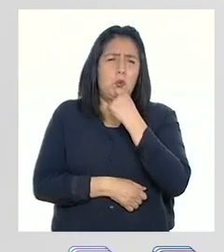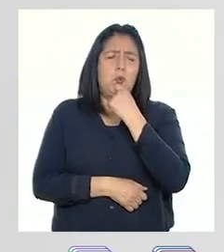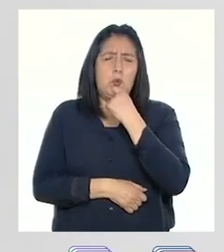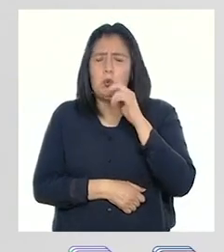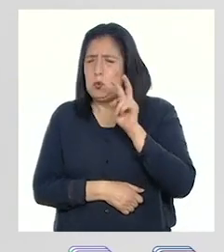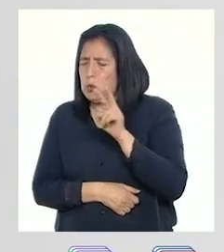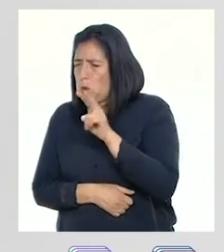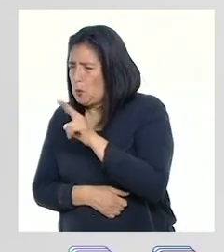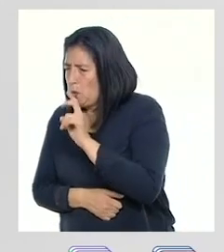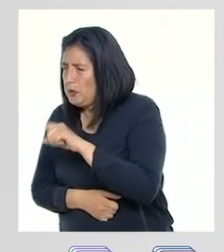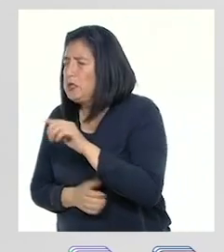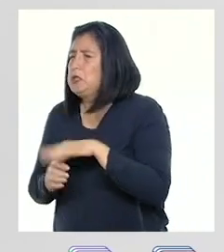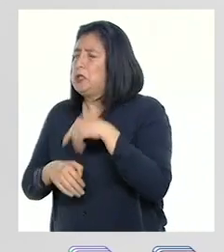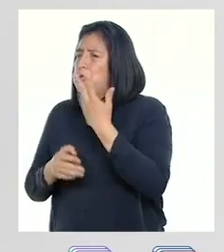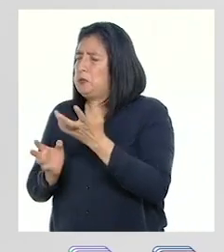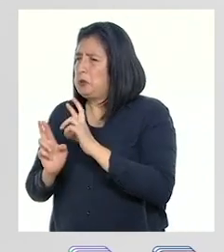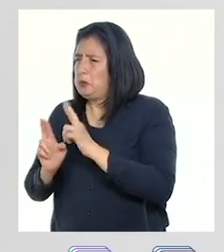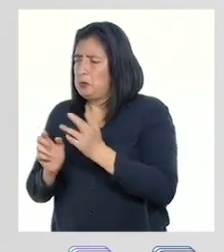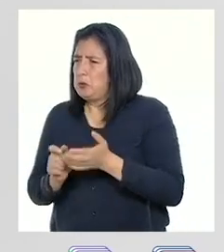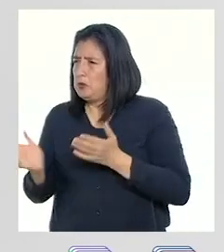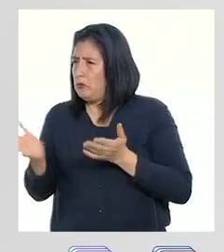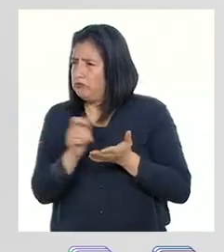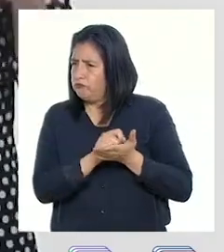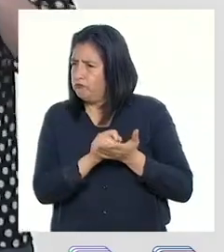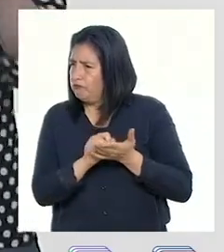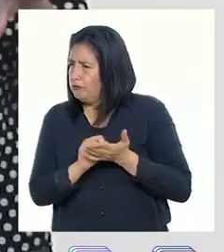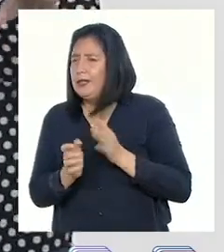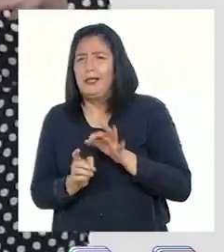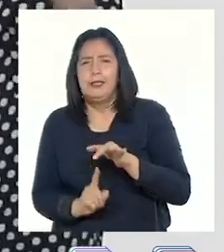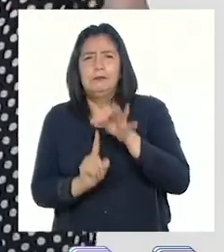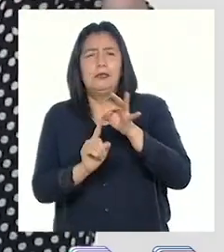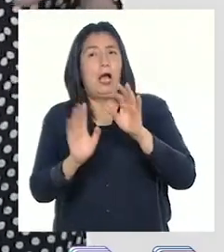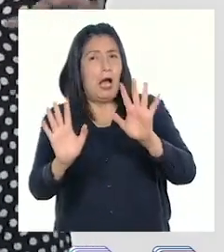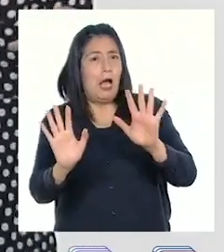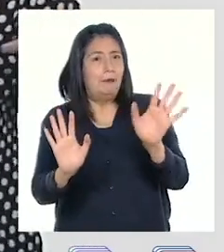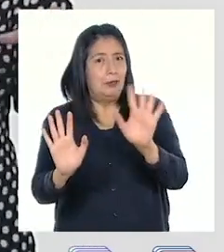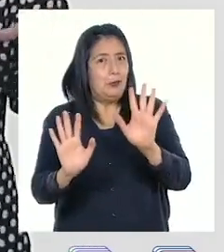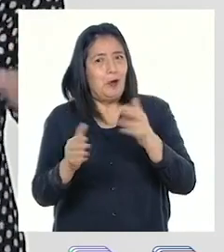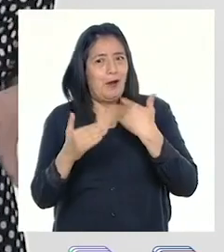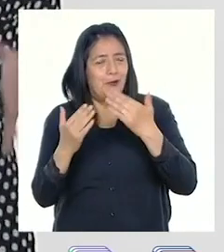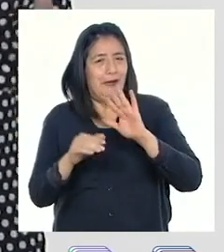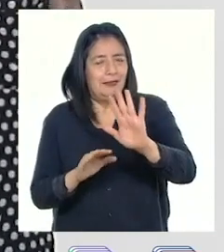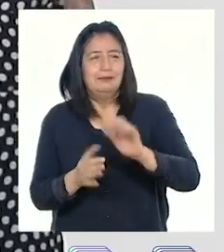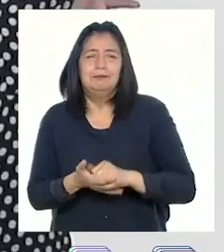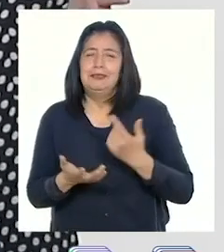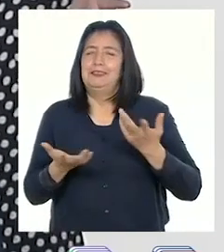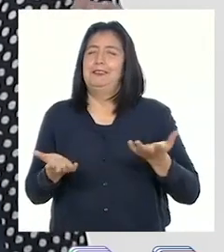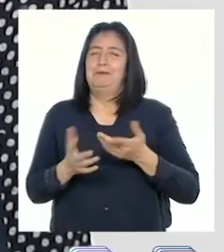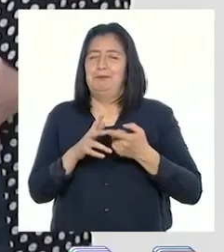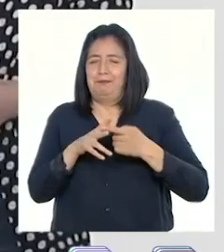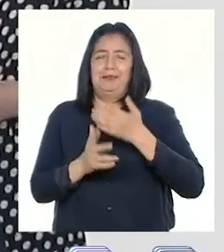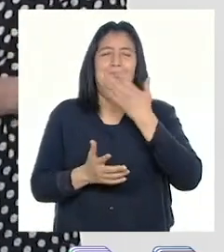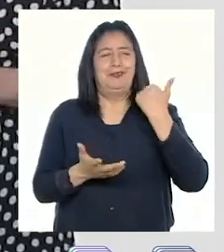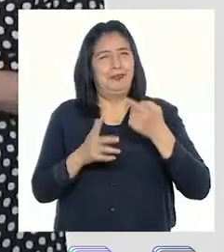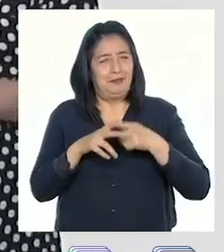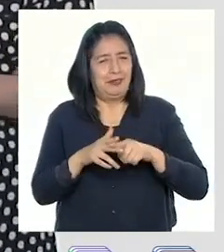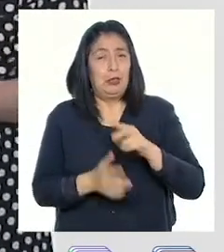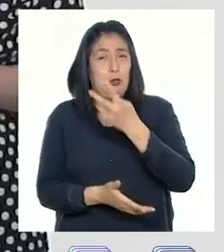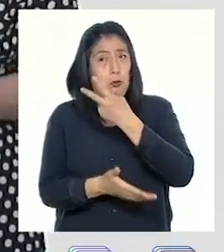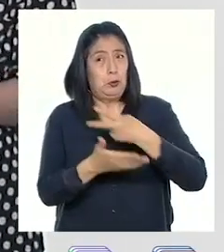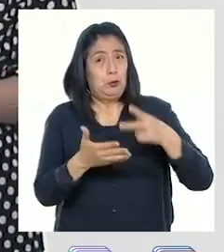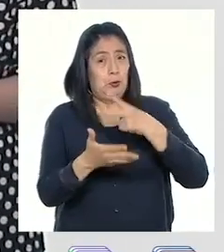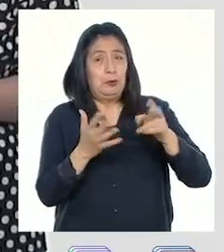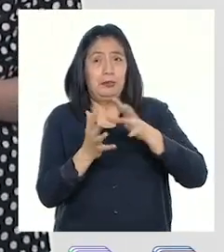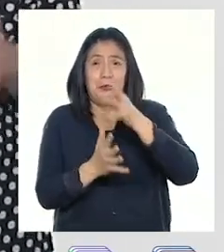conclusiones que luego registraremos de una manera muy especial. Pero bueno, bueno, no me adelanto más. Para dar el mejor inicio a lo que serán estas